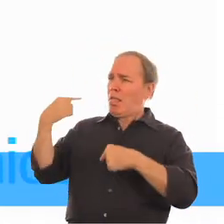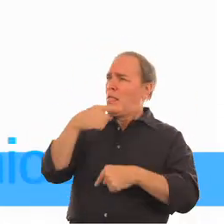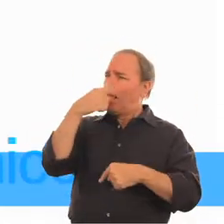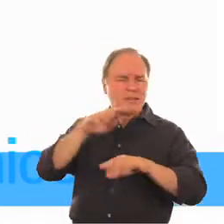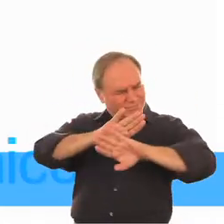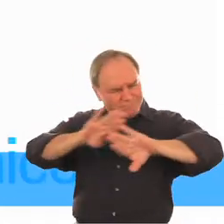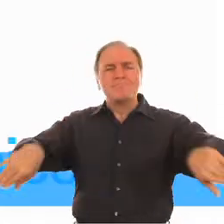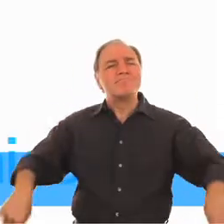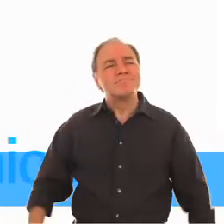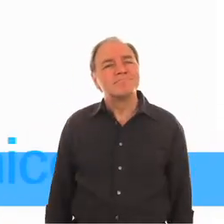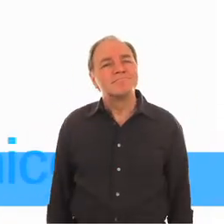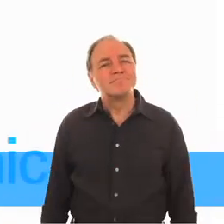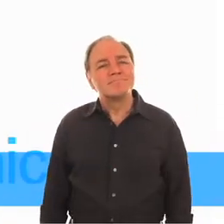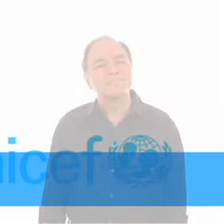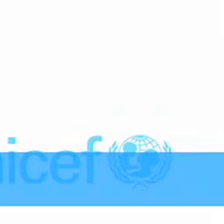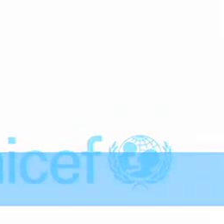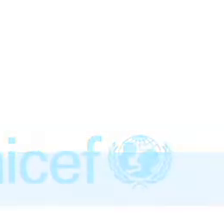Fin del módulo 1